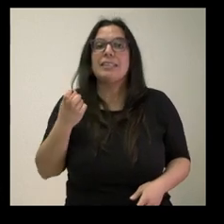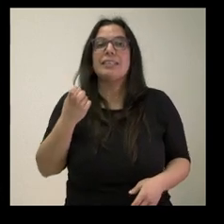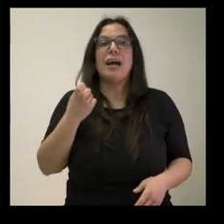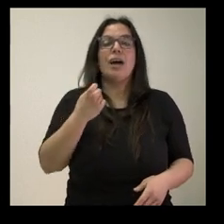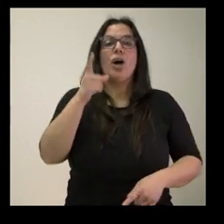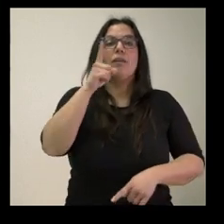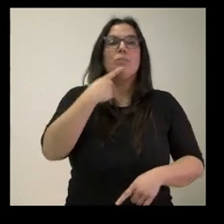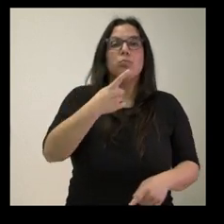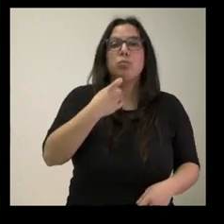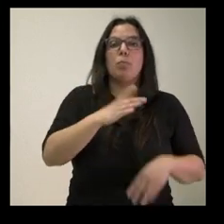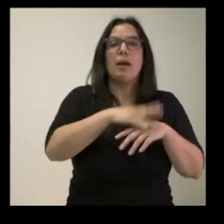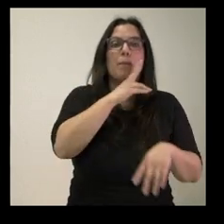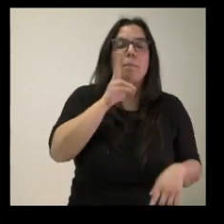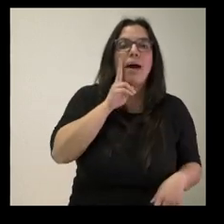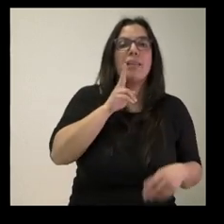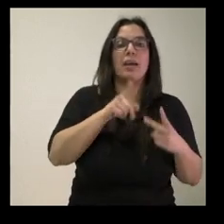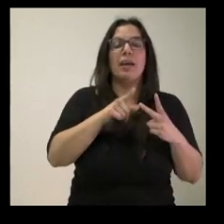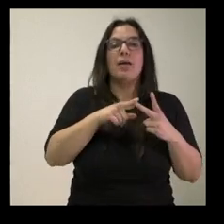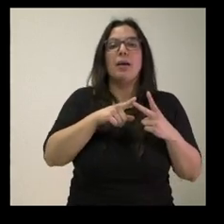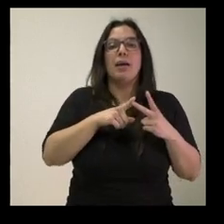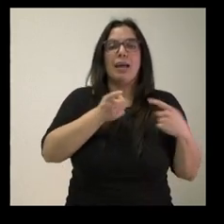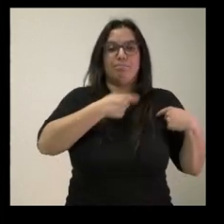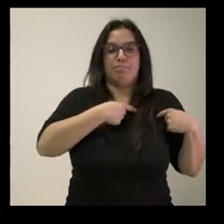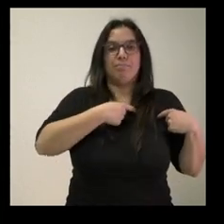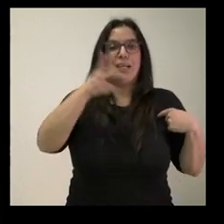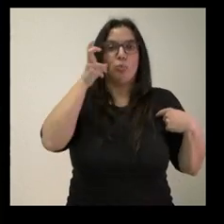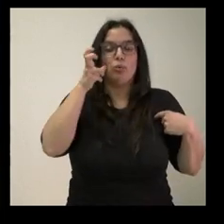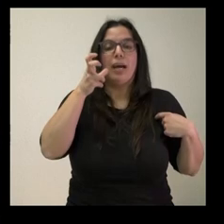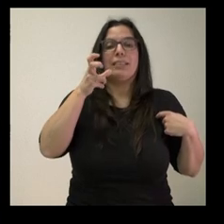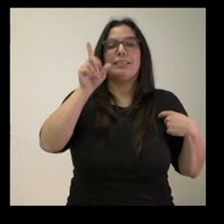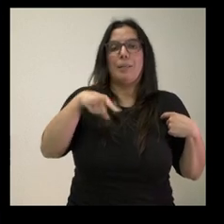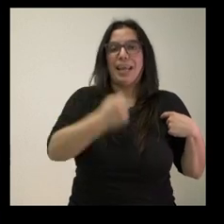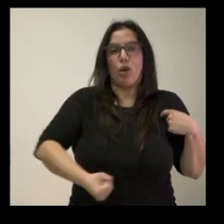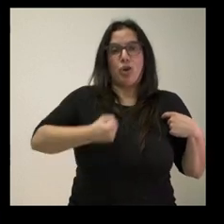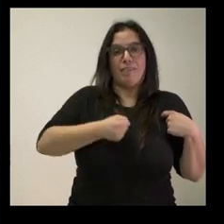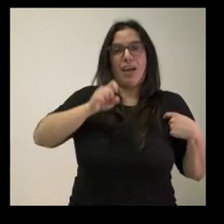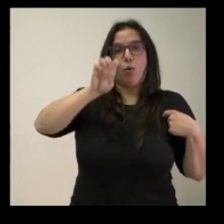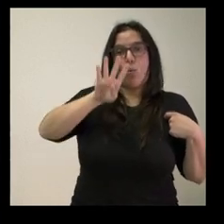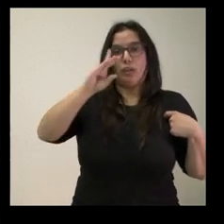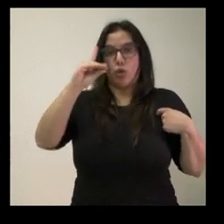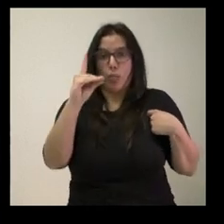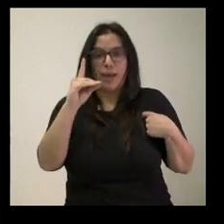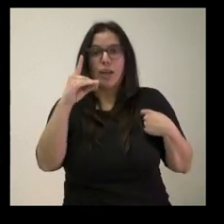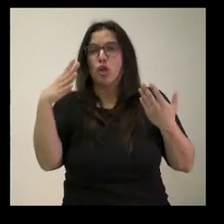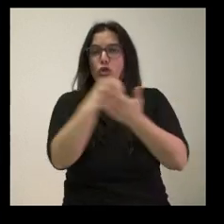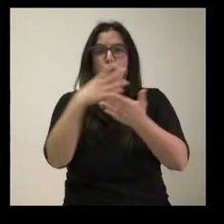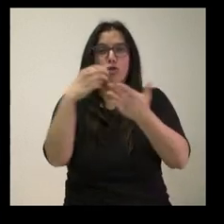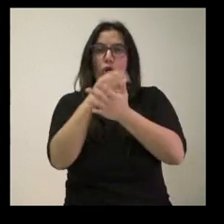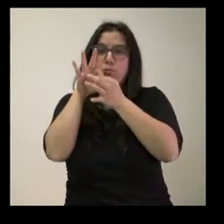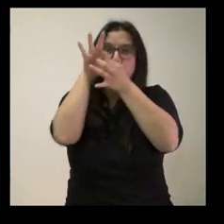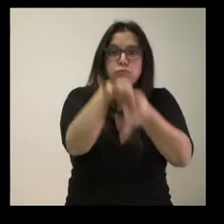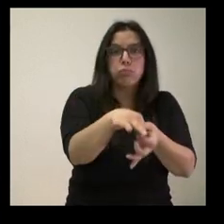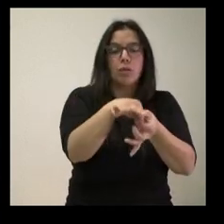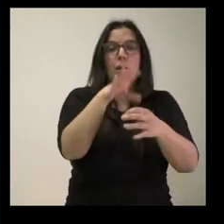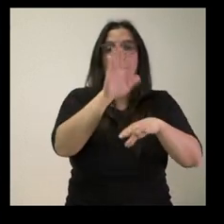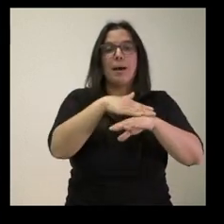protocolo de latido fetal y registro cardíaco, incluso la ecografía 4D, ponen ustedes o argumentan ustedes que va a